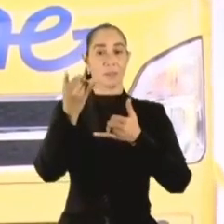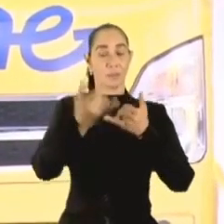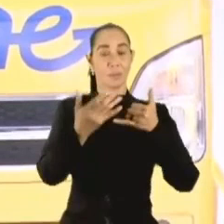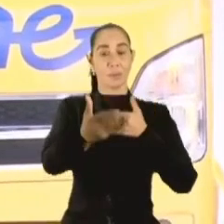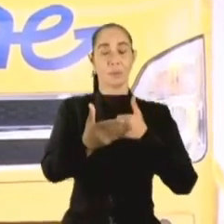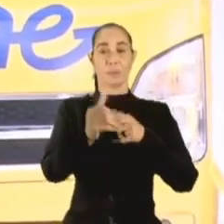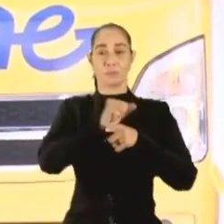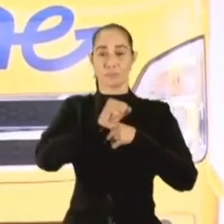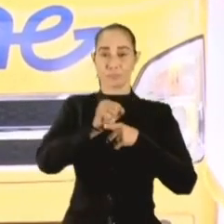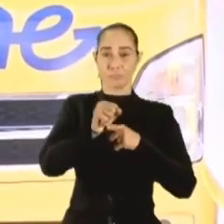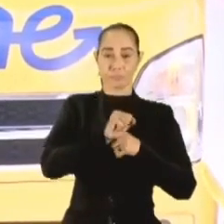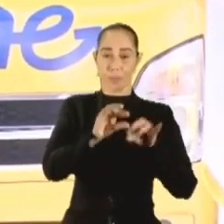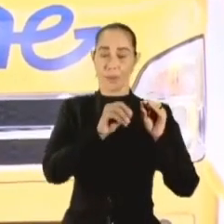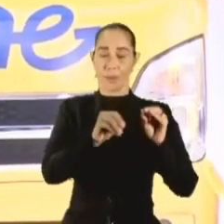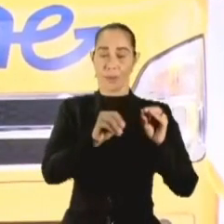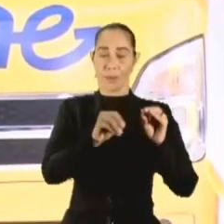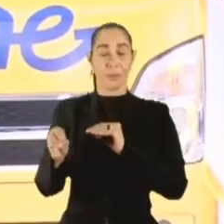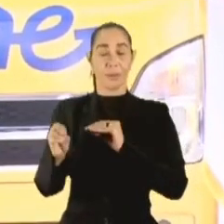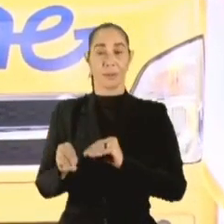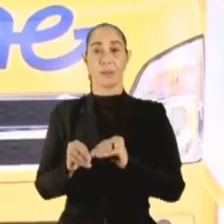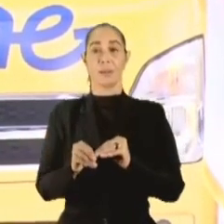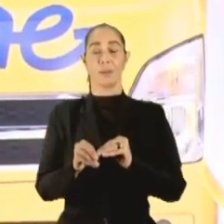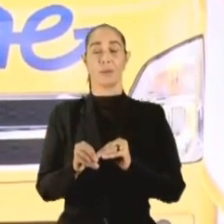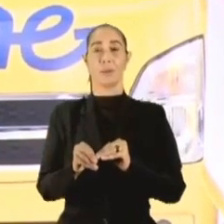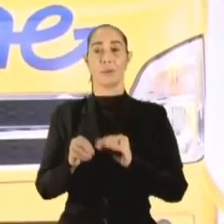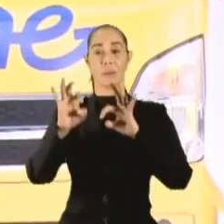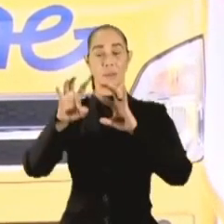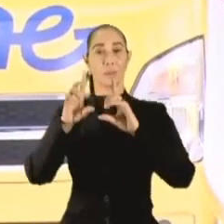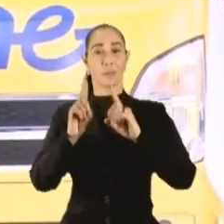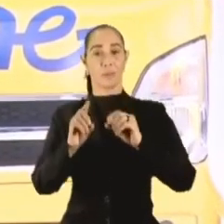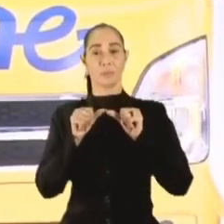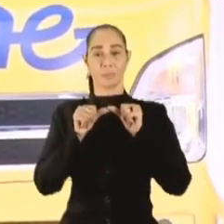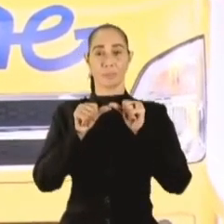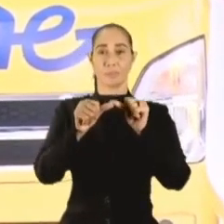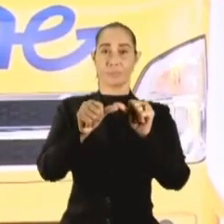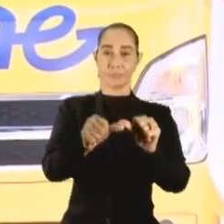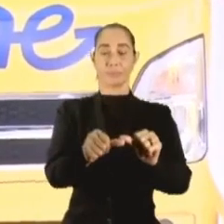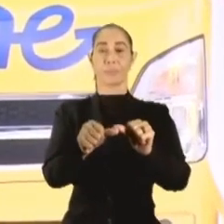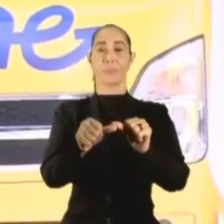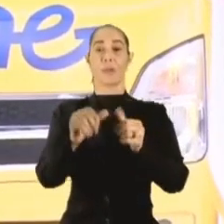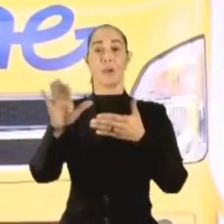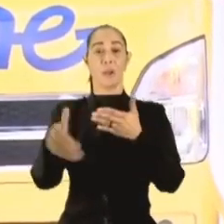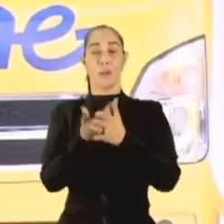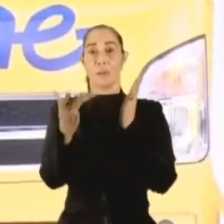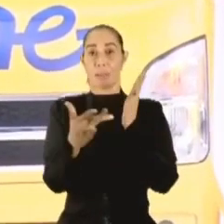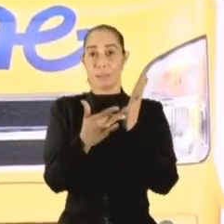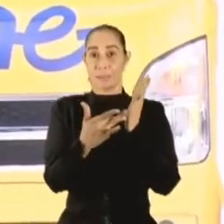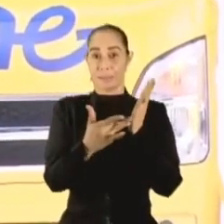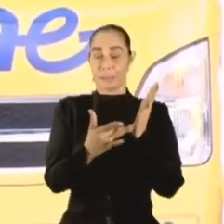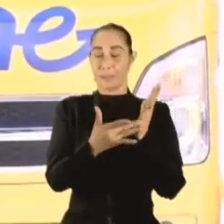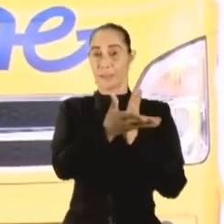entrenado con la educación continua, con las nuevas técnicas